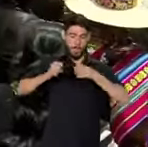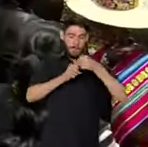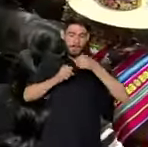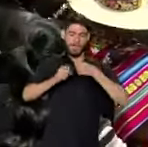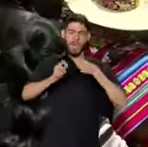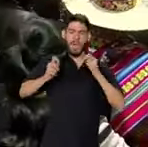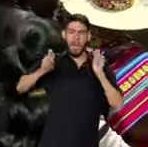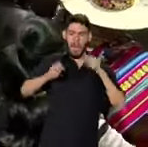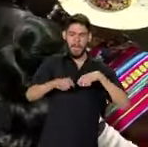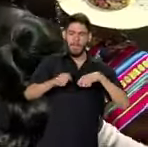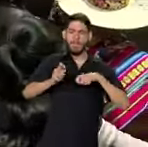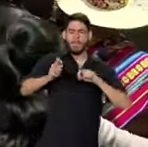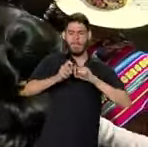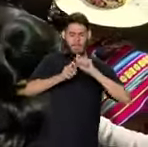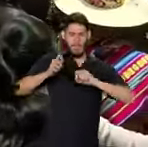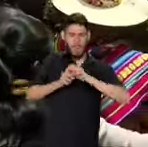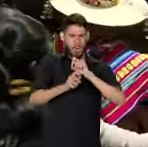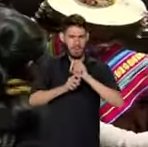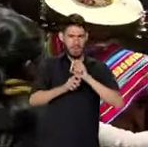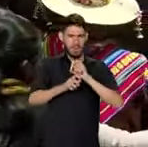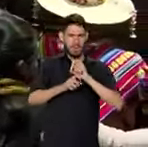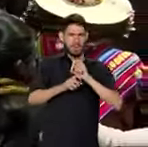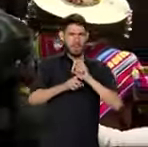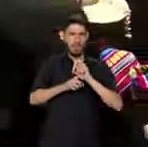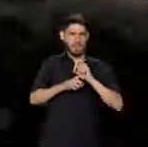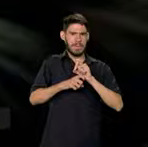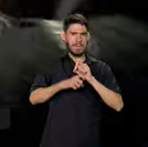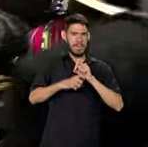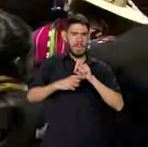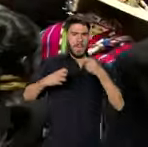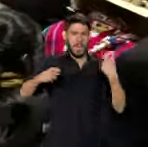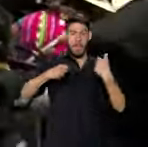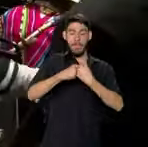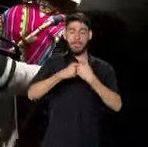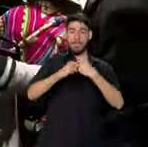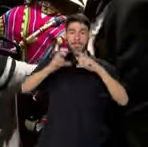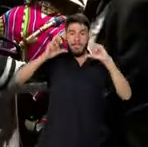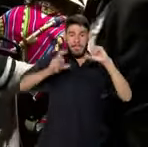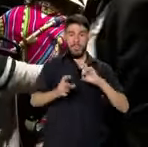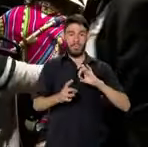que puedan se aproximar para la foto oficial.